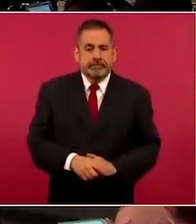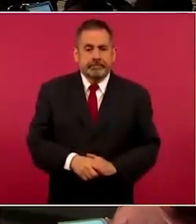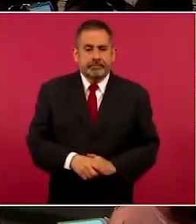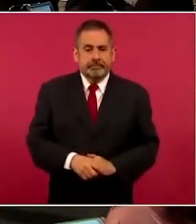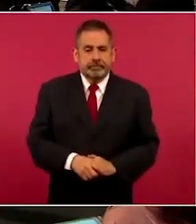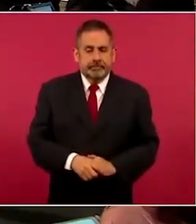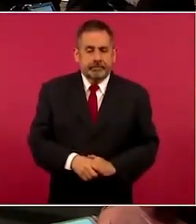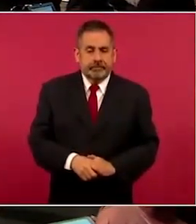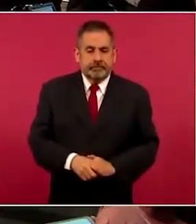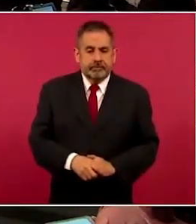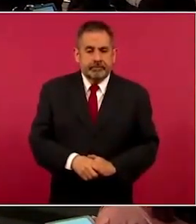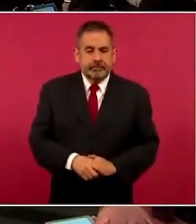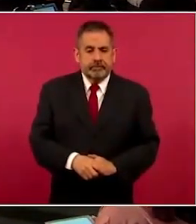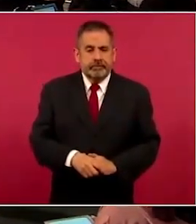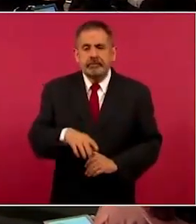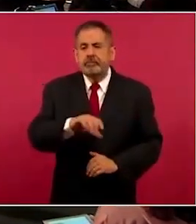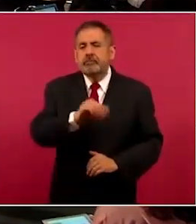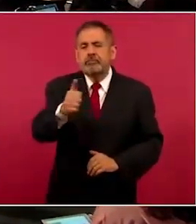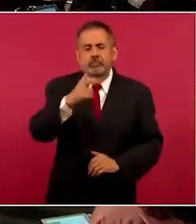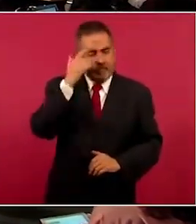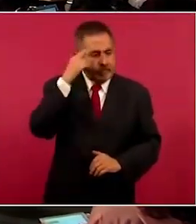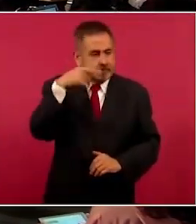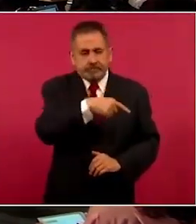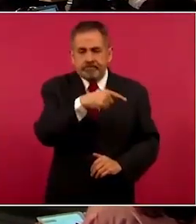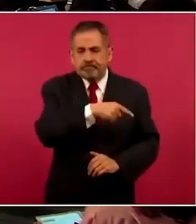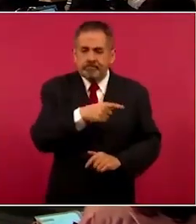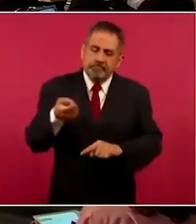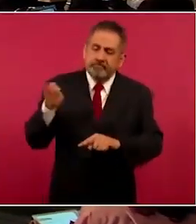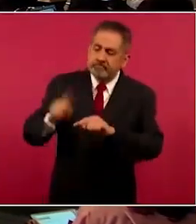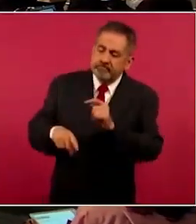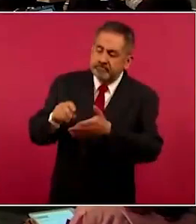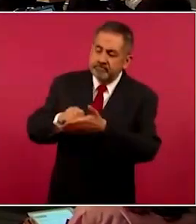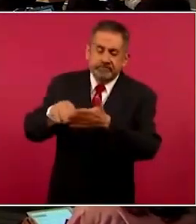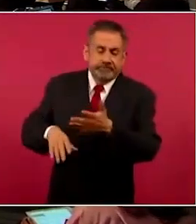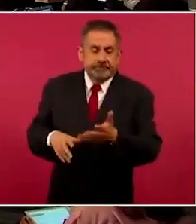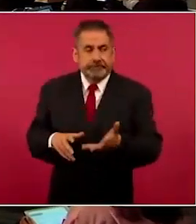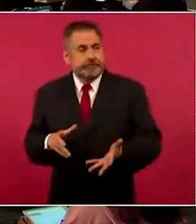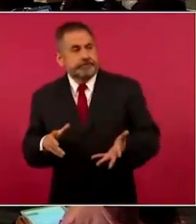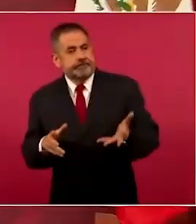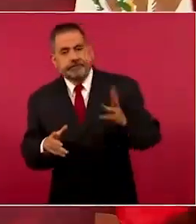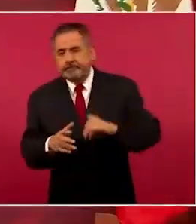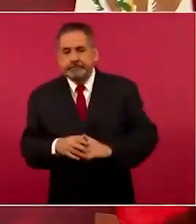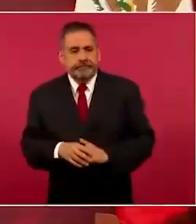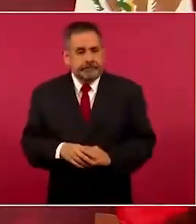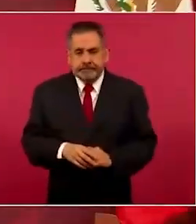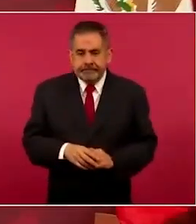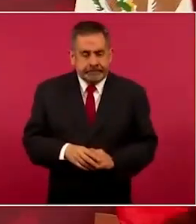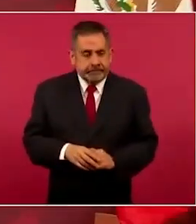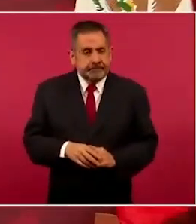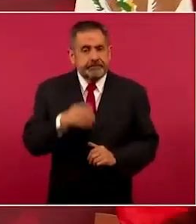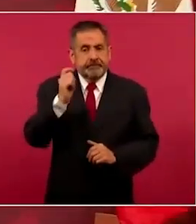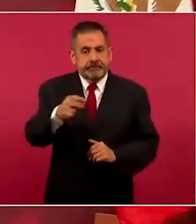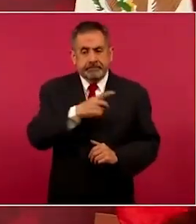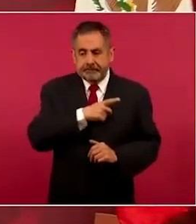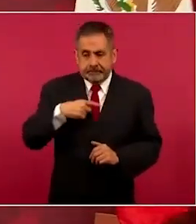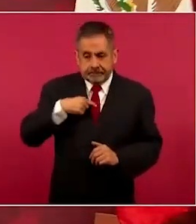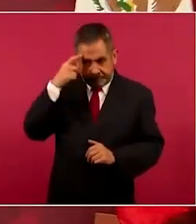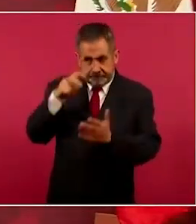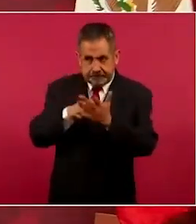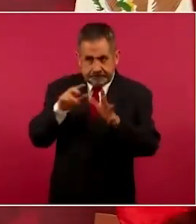Lo otro que quitaron, por eso tiene que ser una